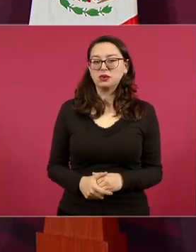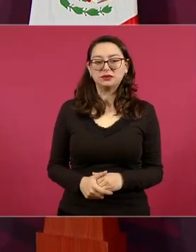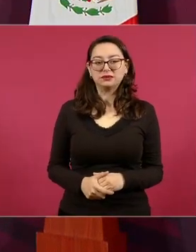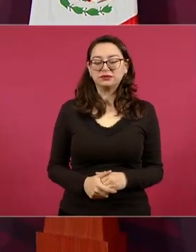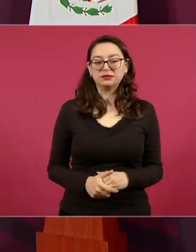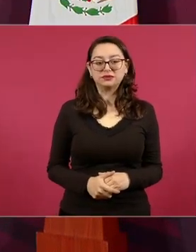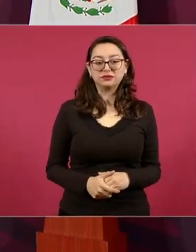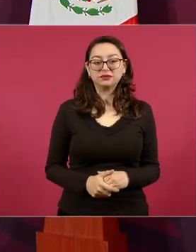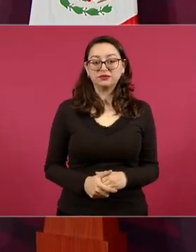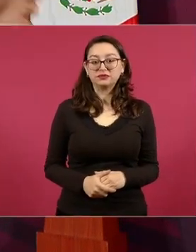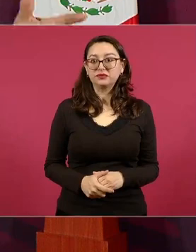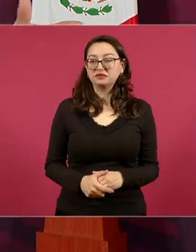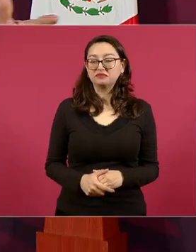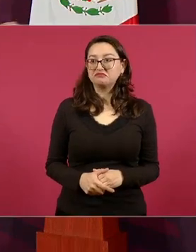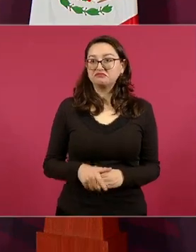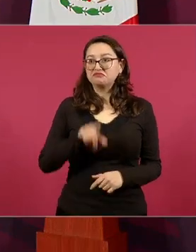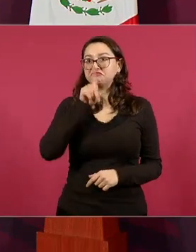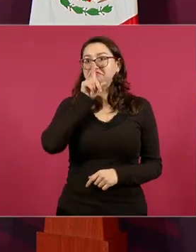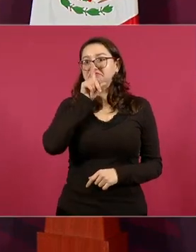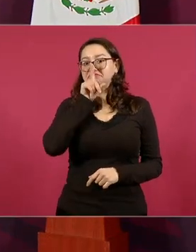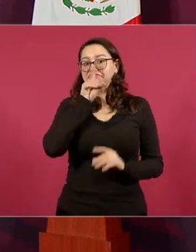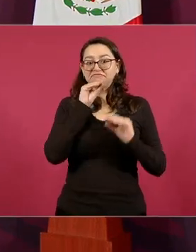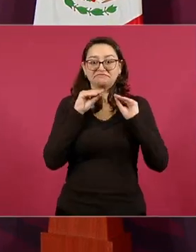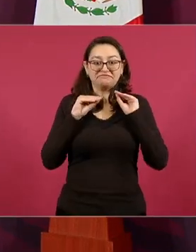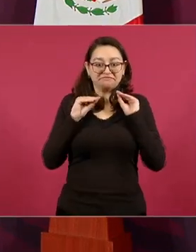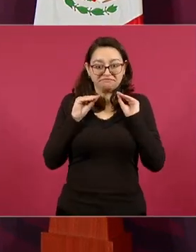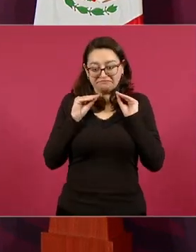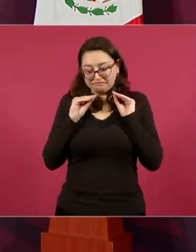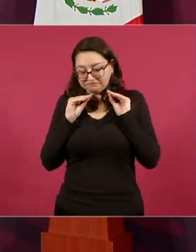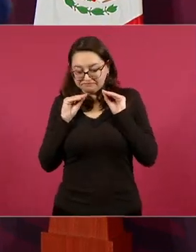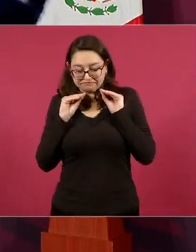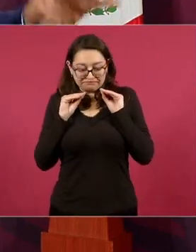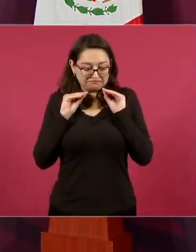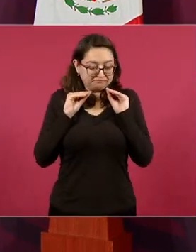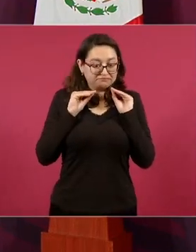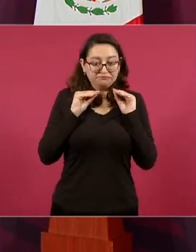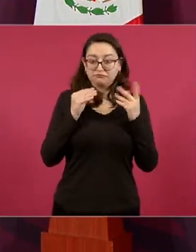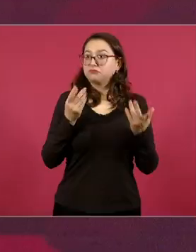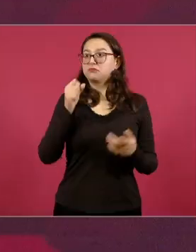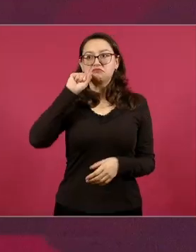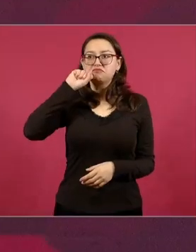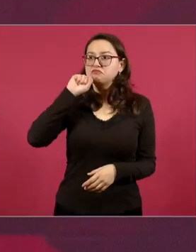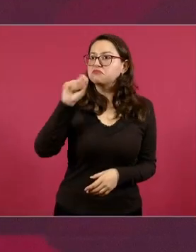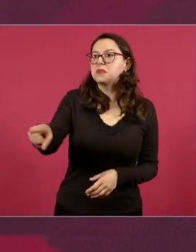nos dicen nada es un silencio cómplice